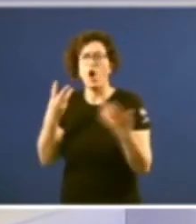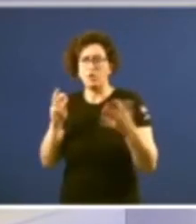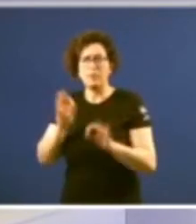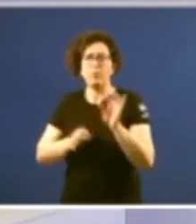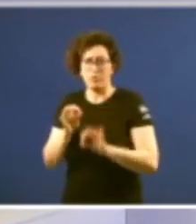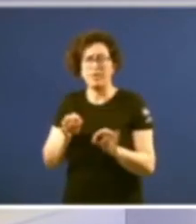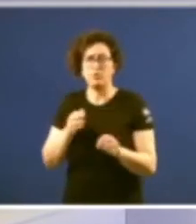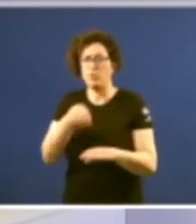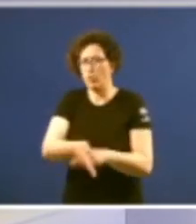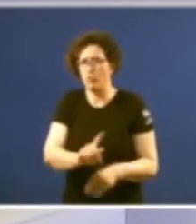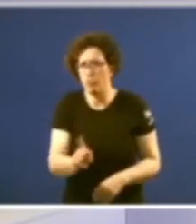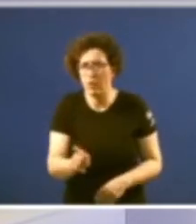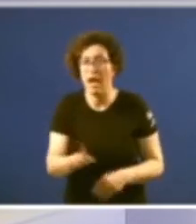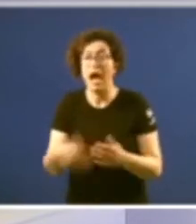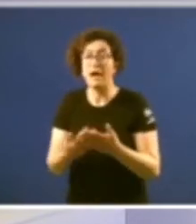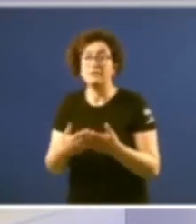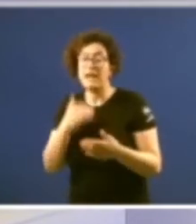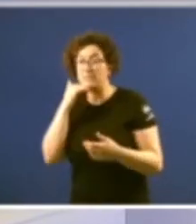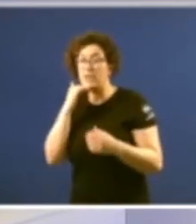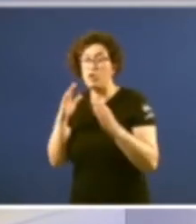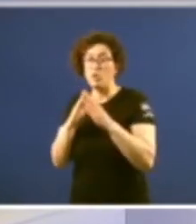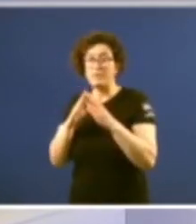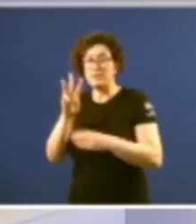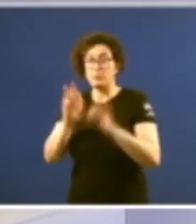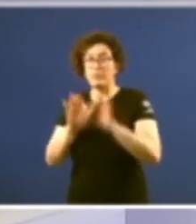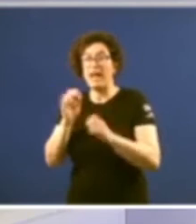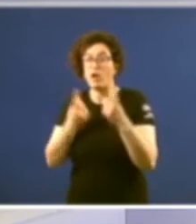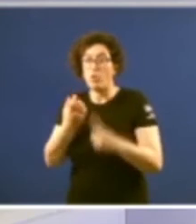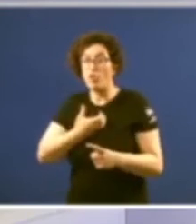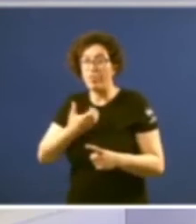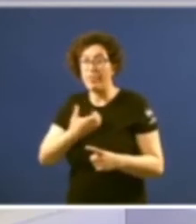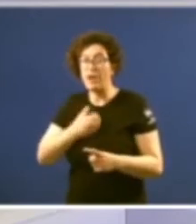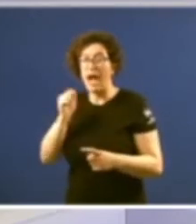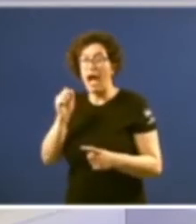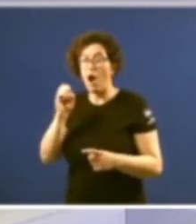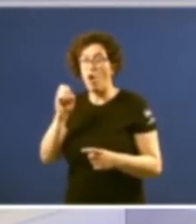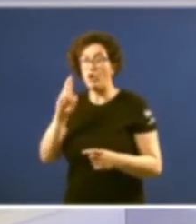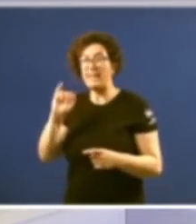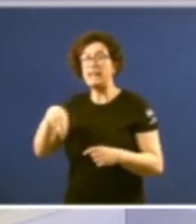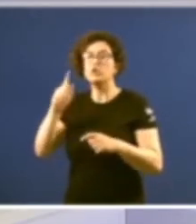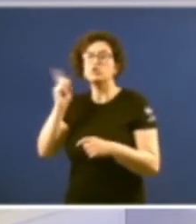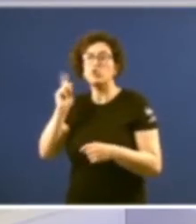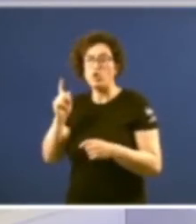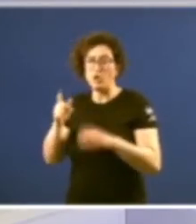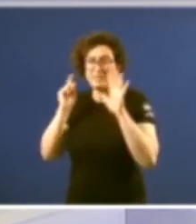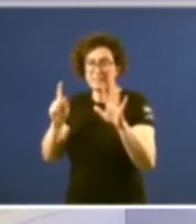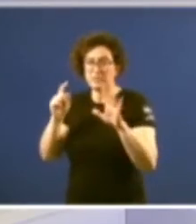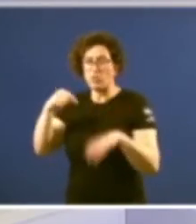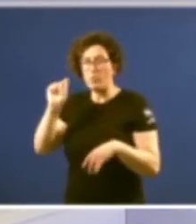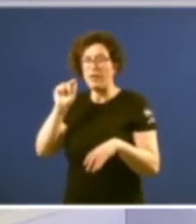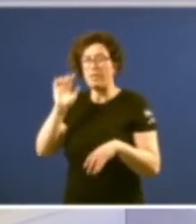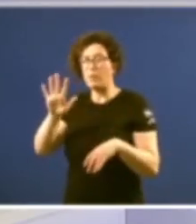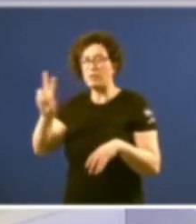ou incluso chegou a cadar o 93% en concellos como o de Aladín donde só votou o 6,52